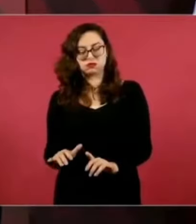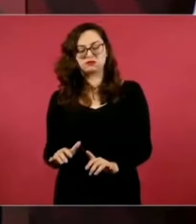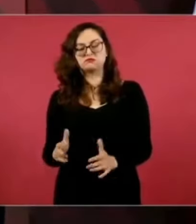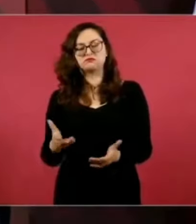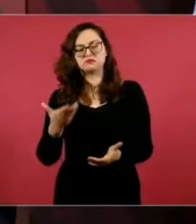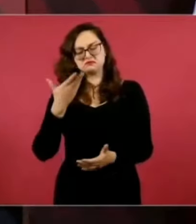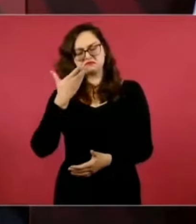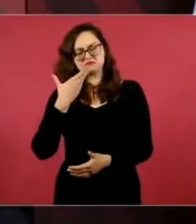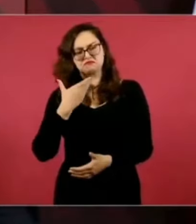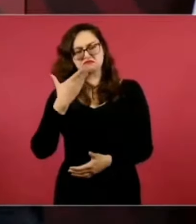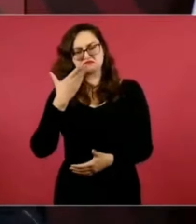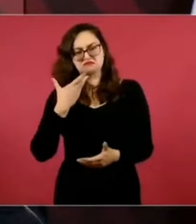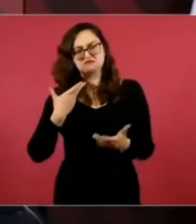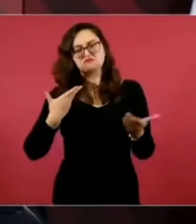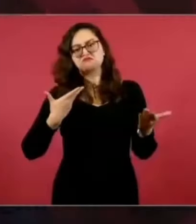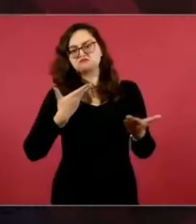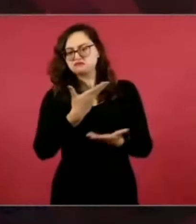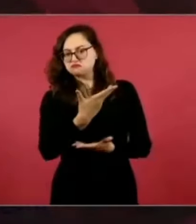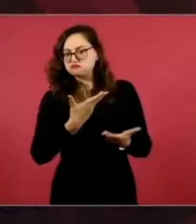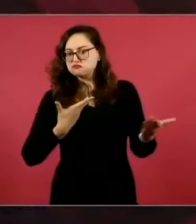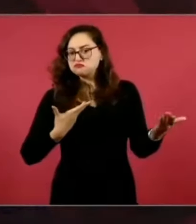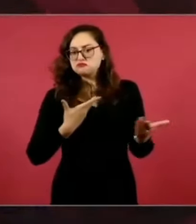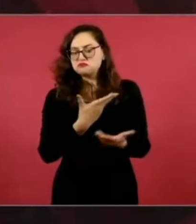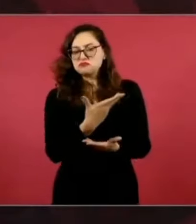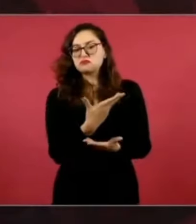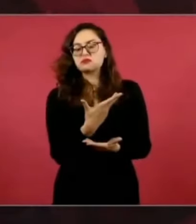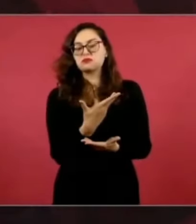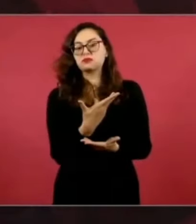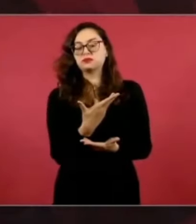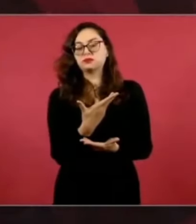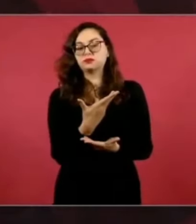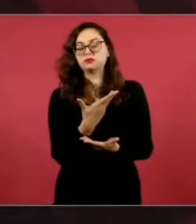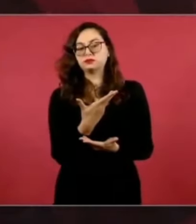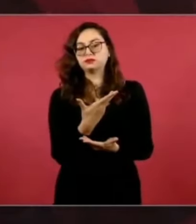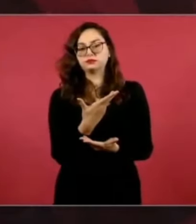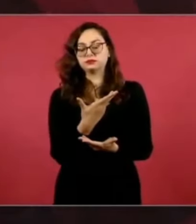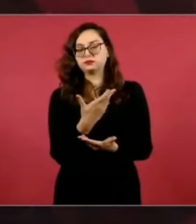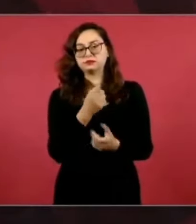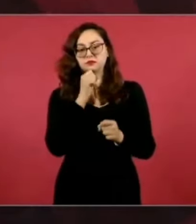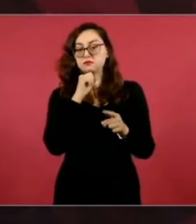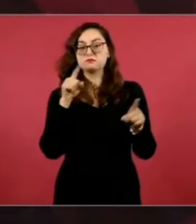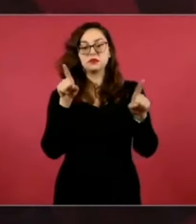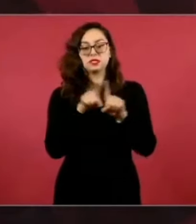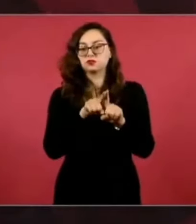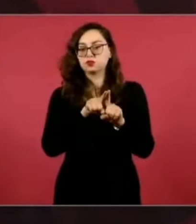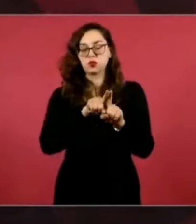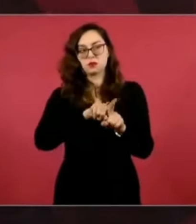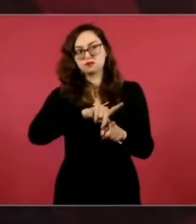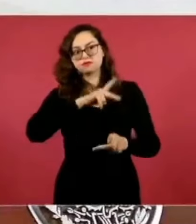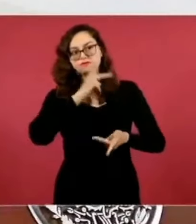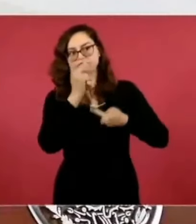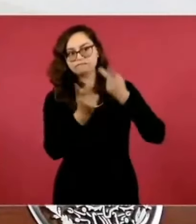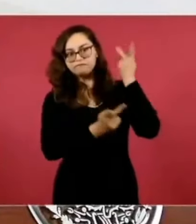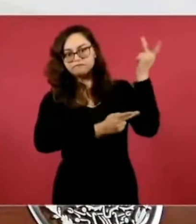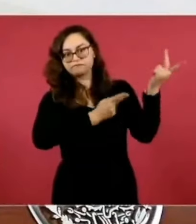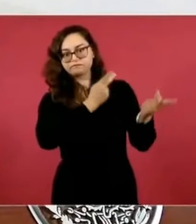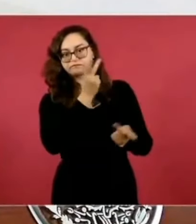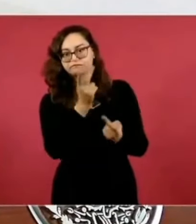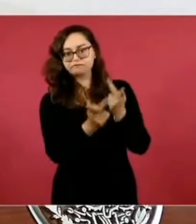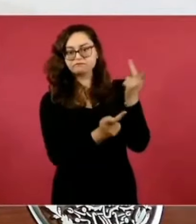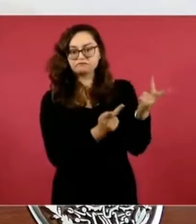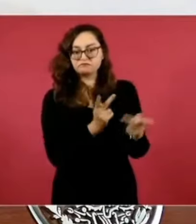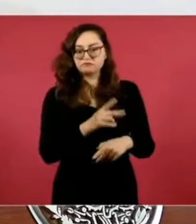con el mismo tema, porque